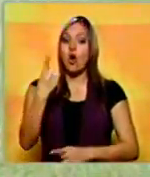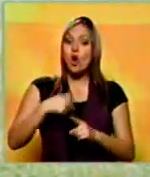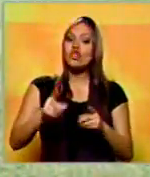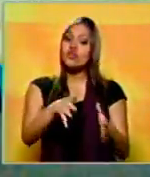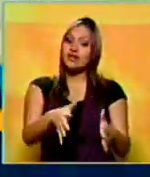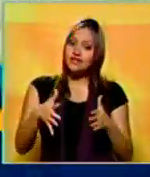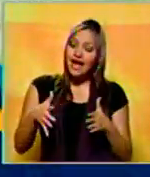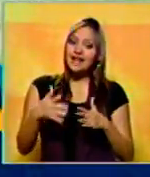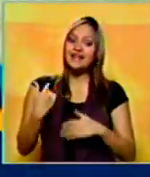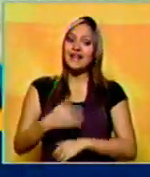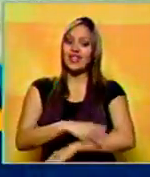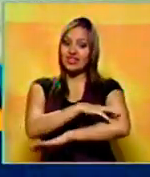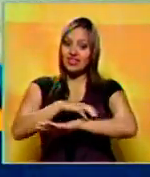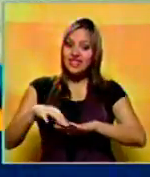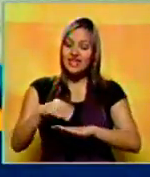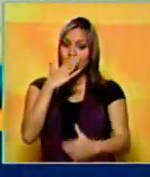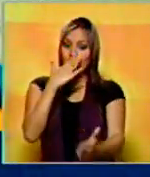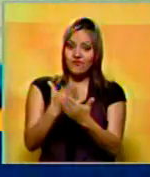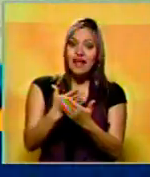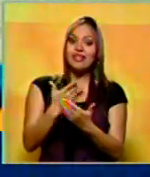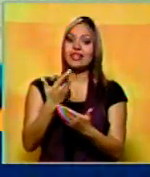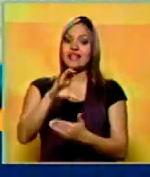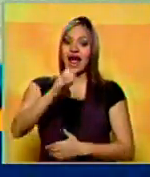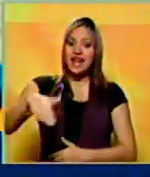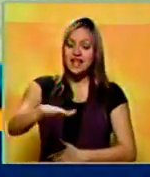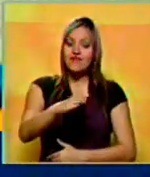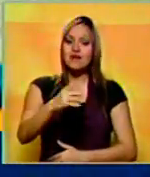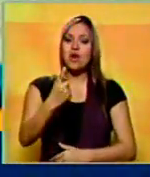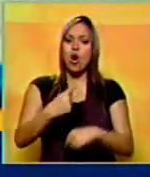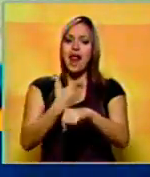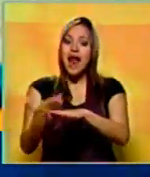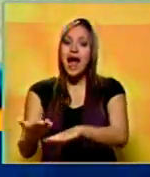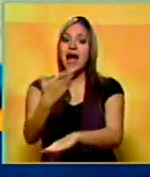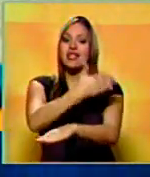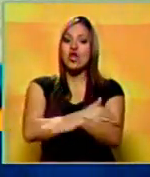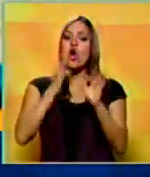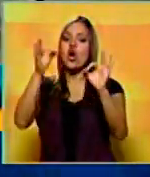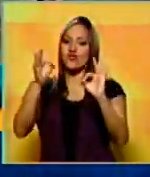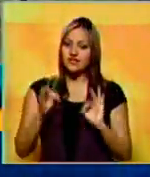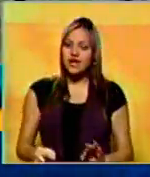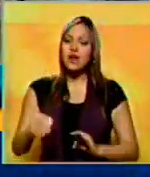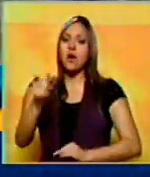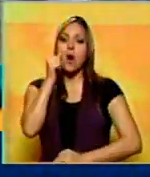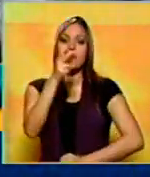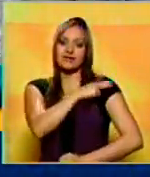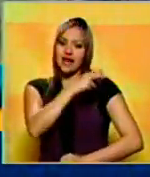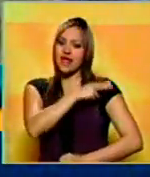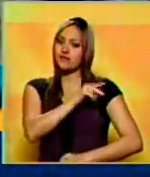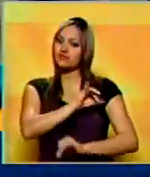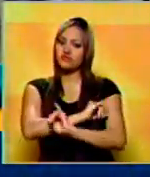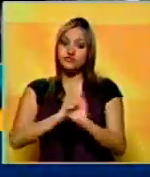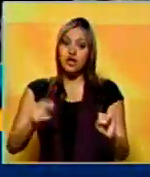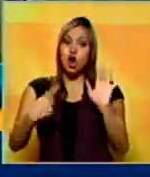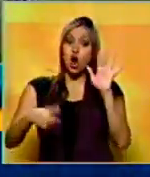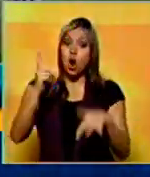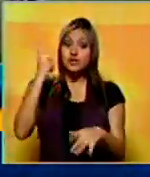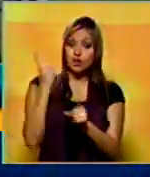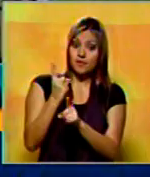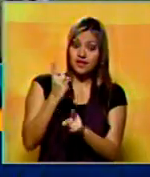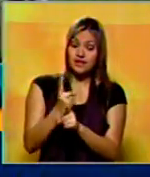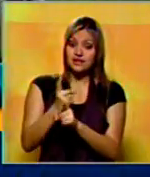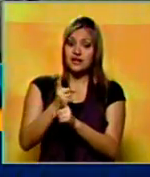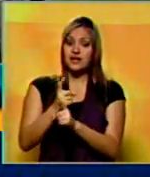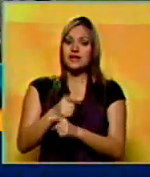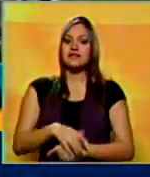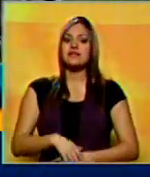Tigres ante Caribe, es la primera en la nueva era de los felinos. Horas antes del encuentro, se confirmó la sanidad del manager Buddy Bailey, tras 11 campañas. Aragua